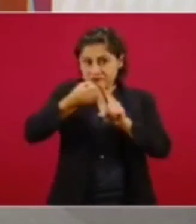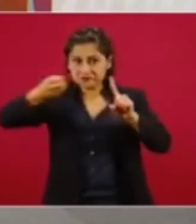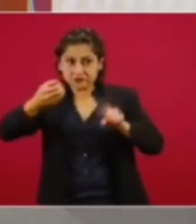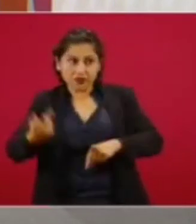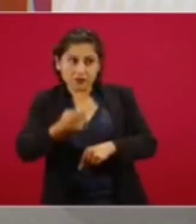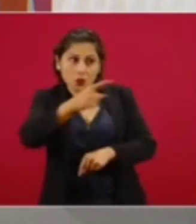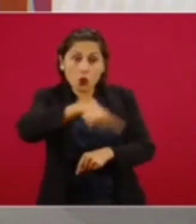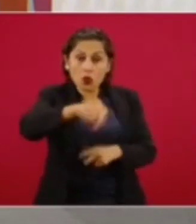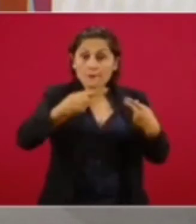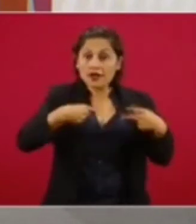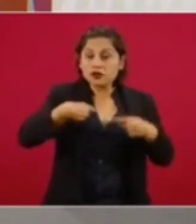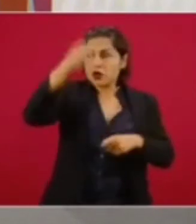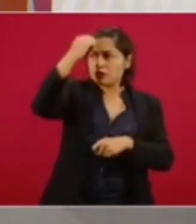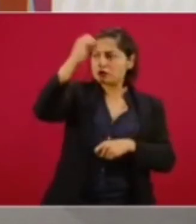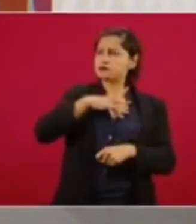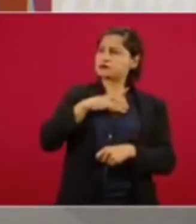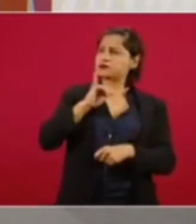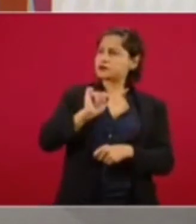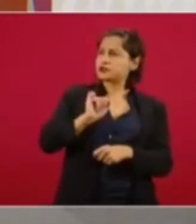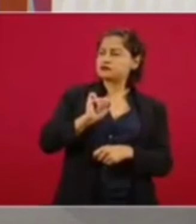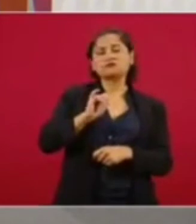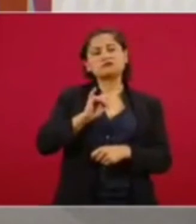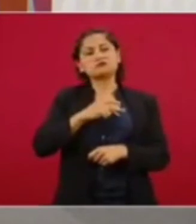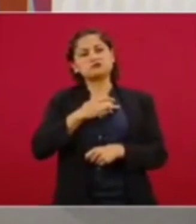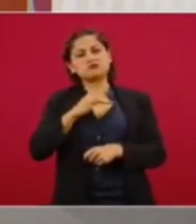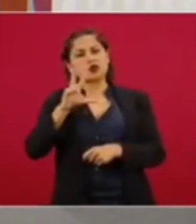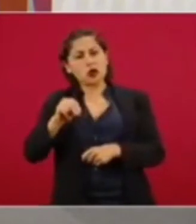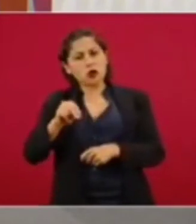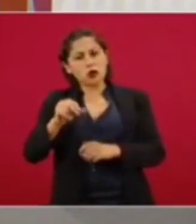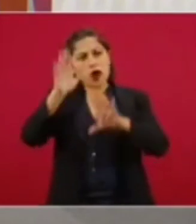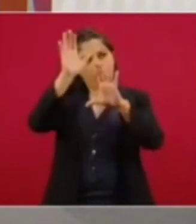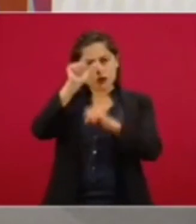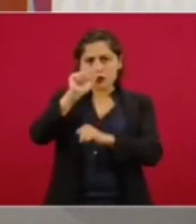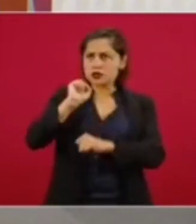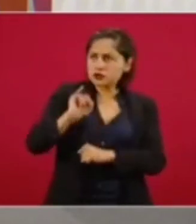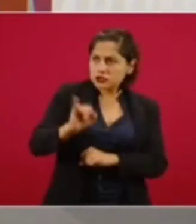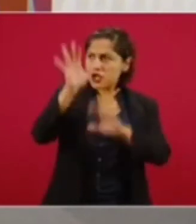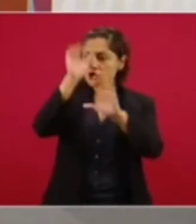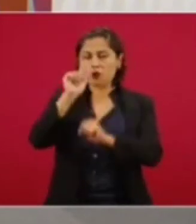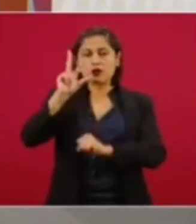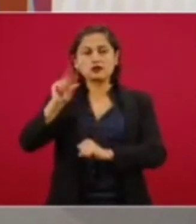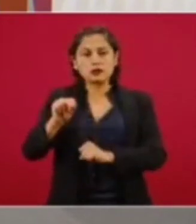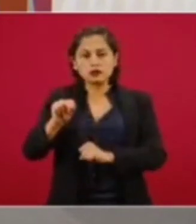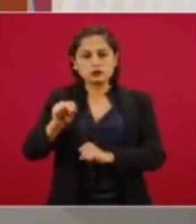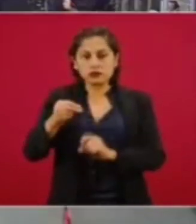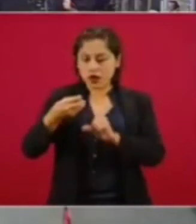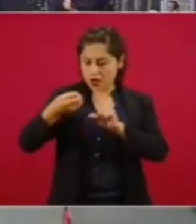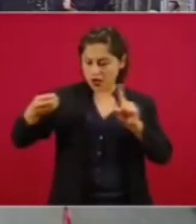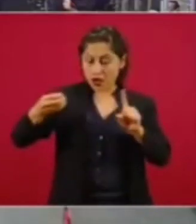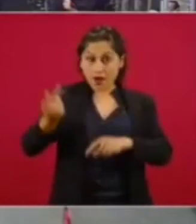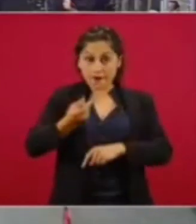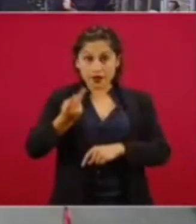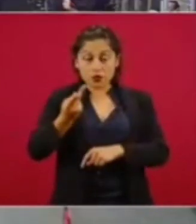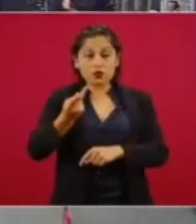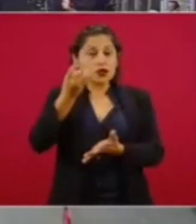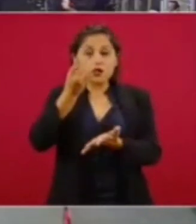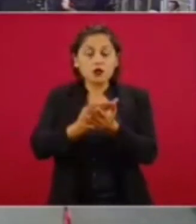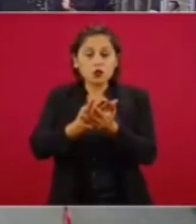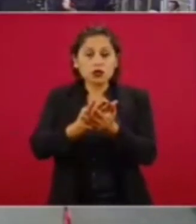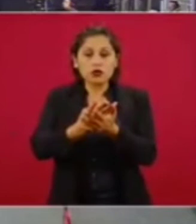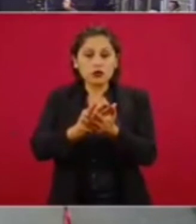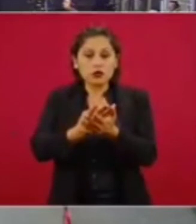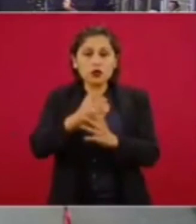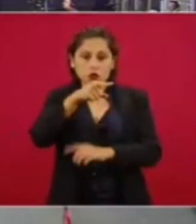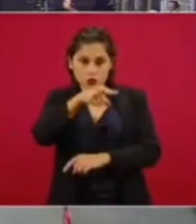en que se lleven a cabo las acciones pertinentes para garantizar la justicia y los derechos de las posibles víctimas. Pero eso,